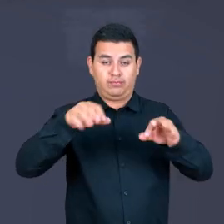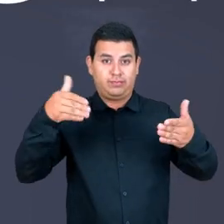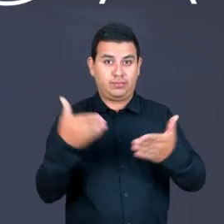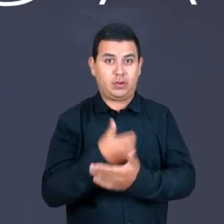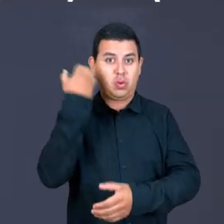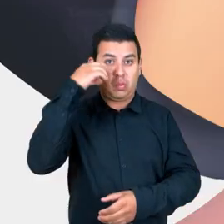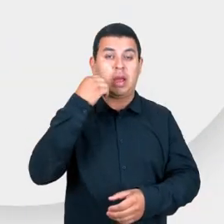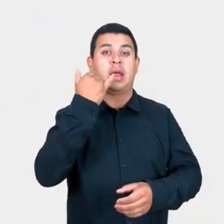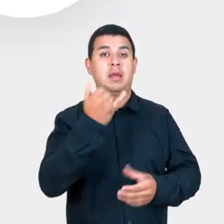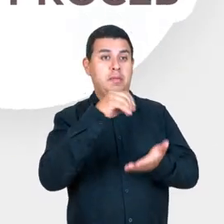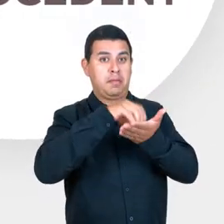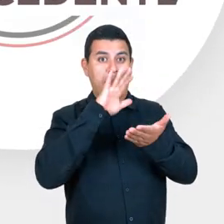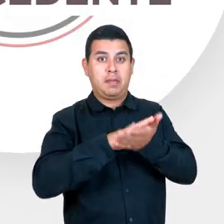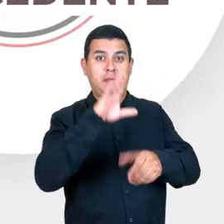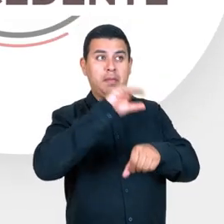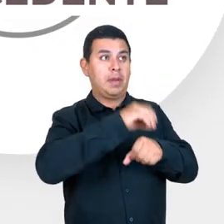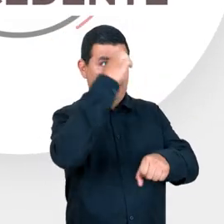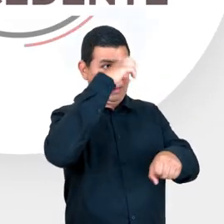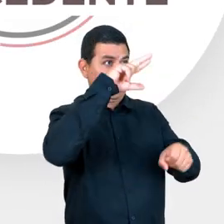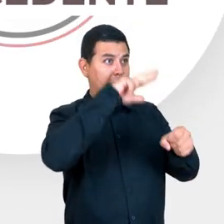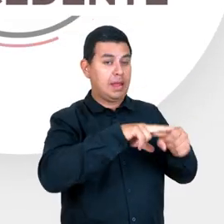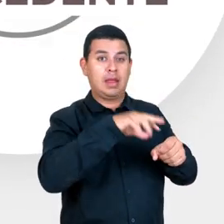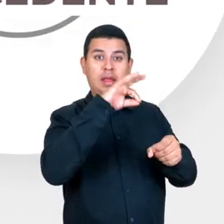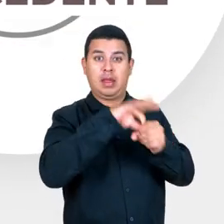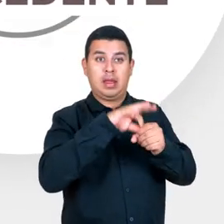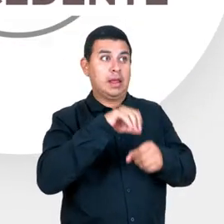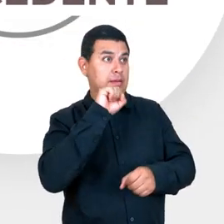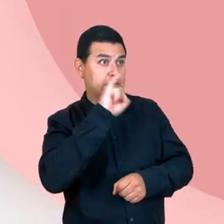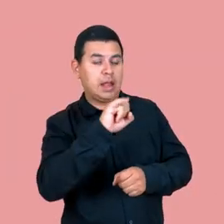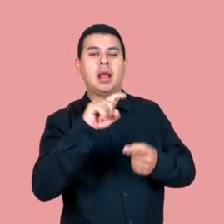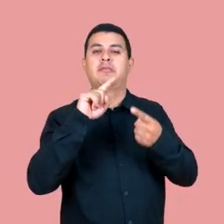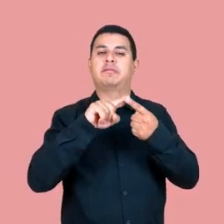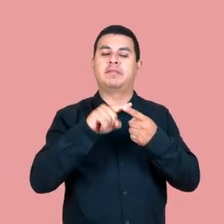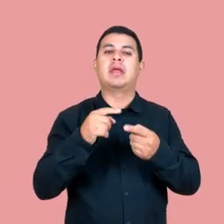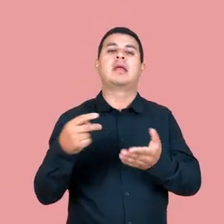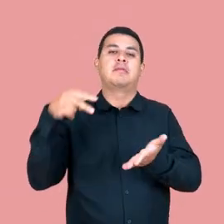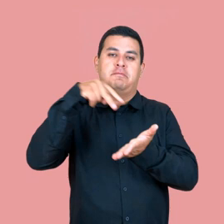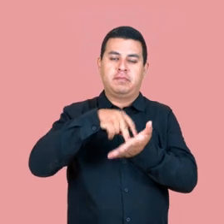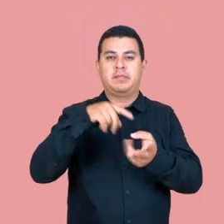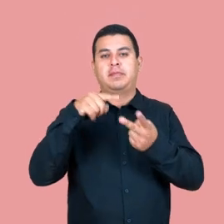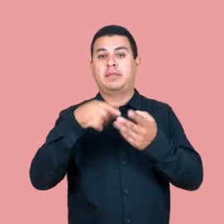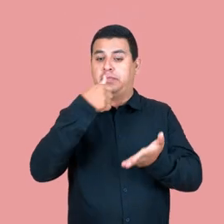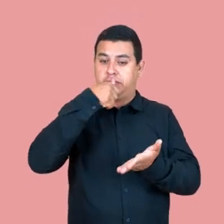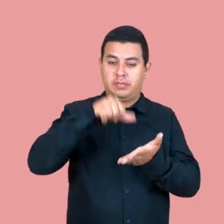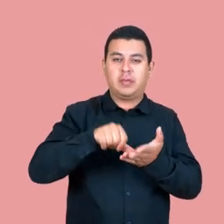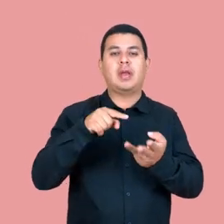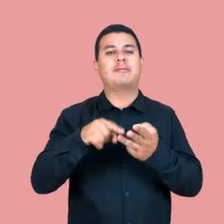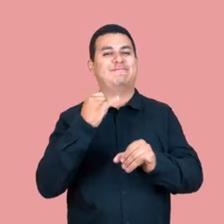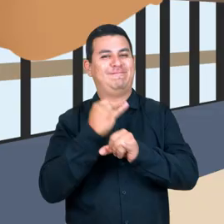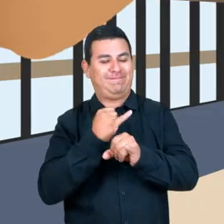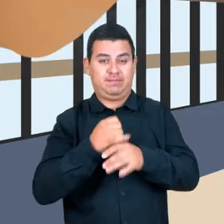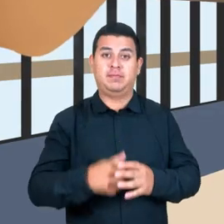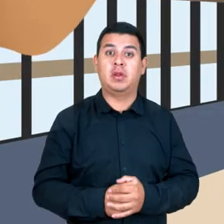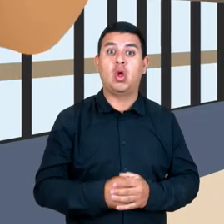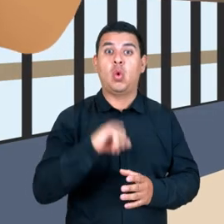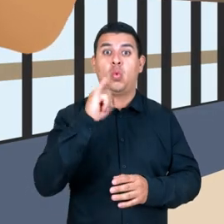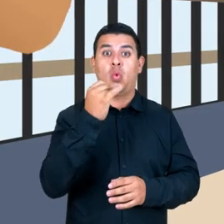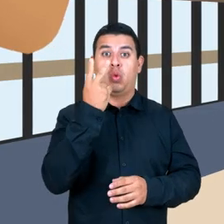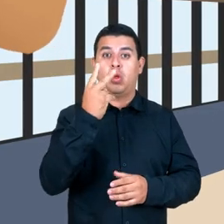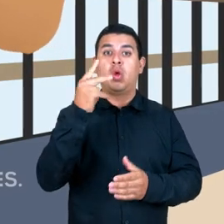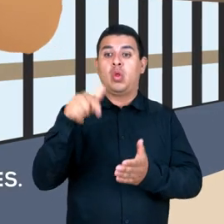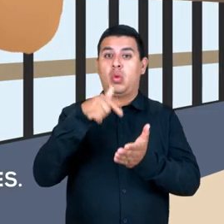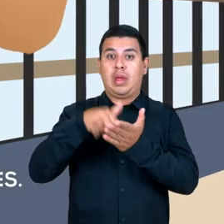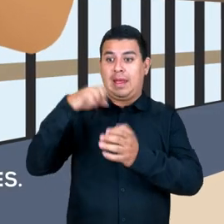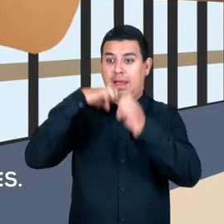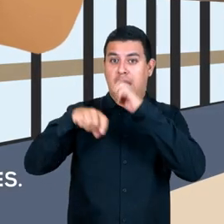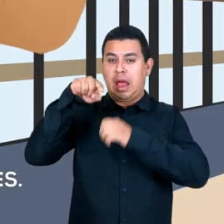¿Eres de Oaxaca y tu registro para votar desde el extranjero fue procedente? Vota de forma presencial, postal o por internet. El 2 de junio,